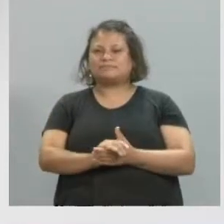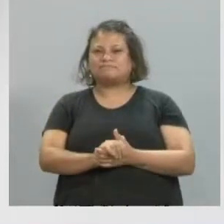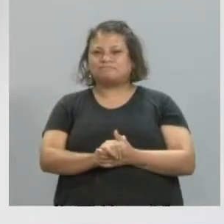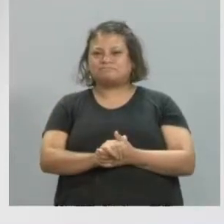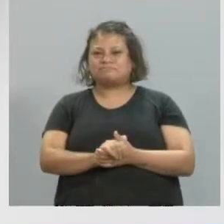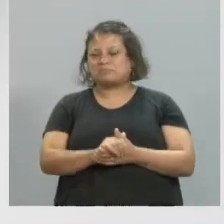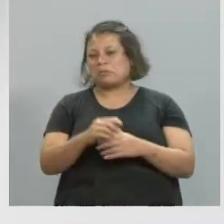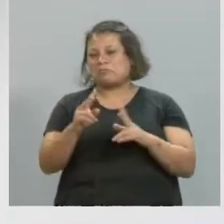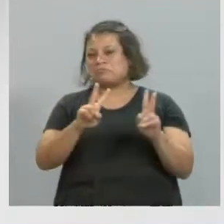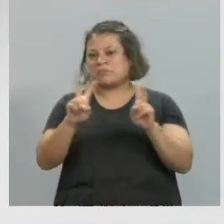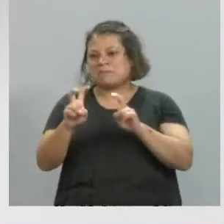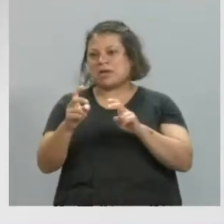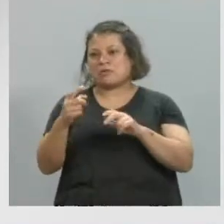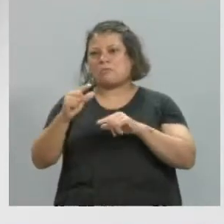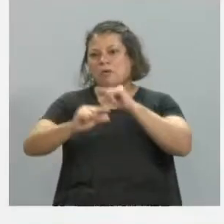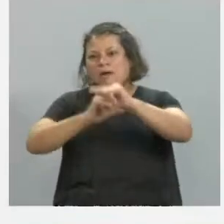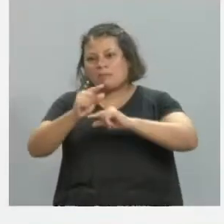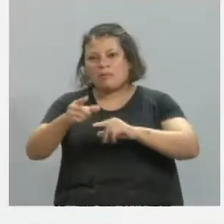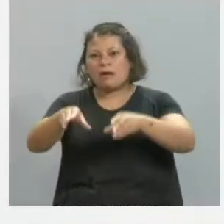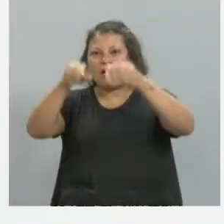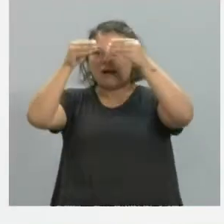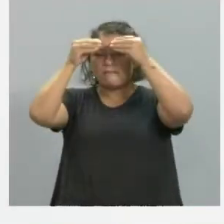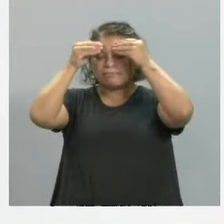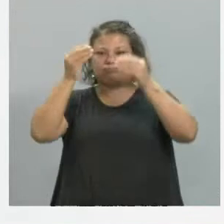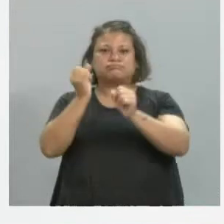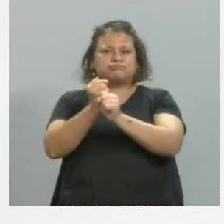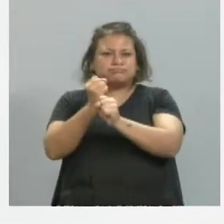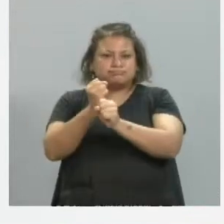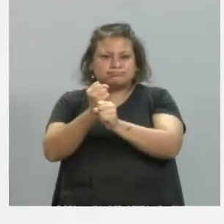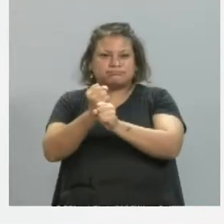alimentando e inspirando, digamos, de algún modo mi trabajo.